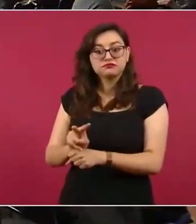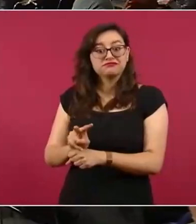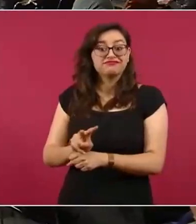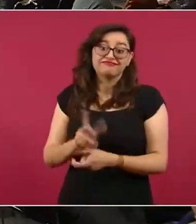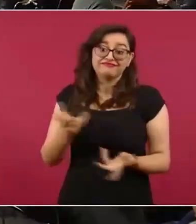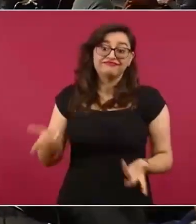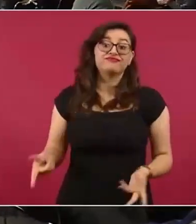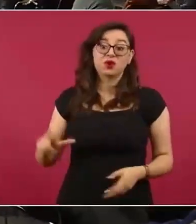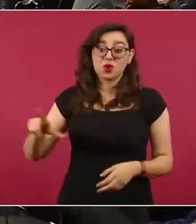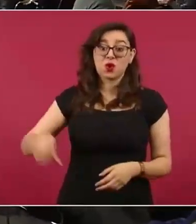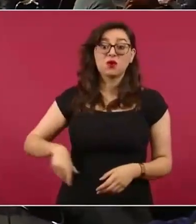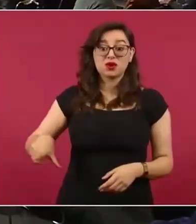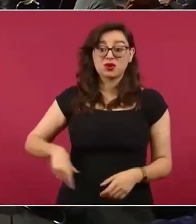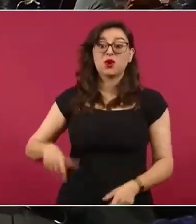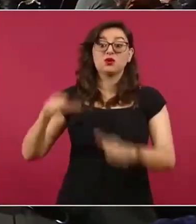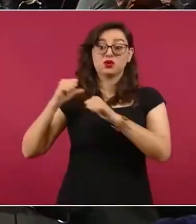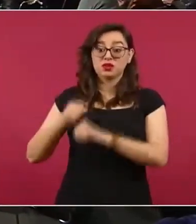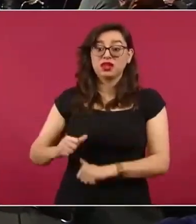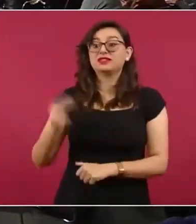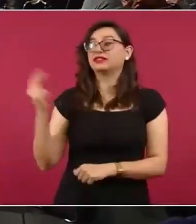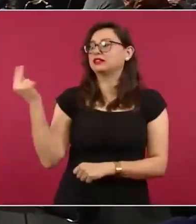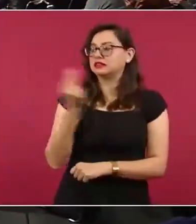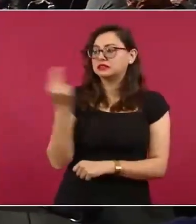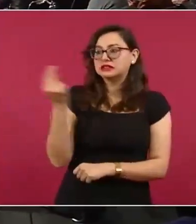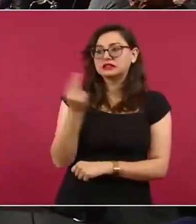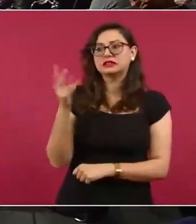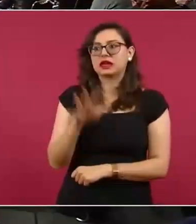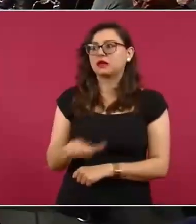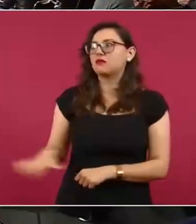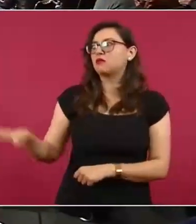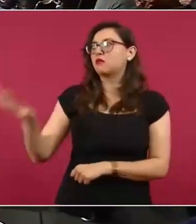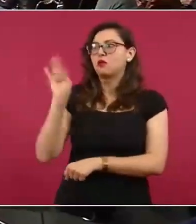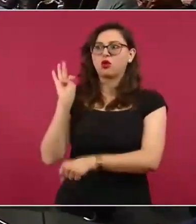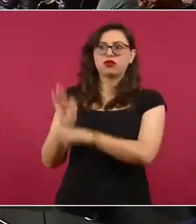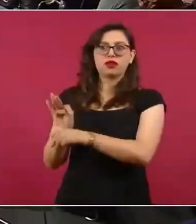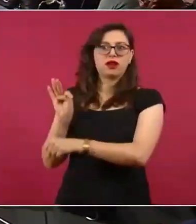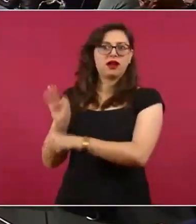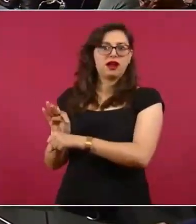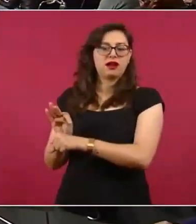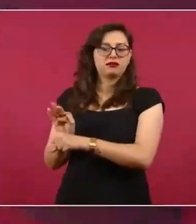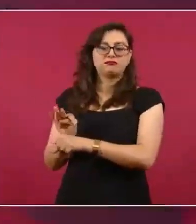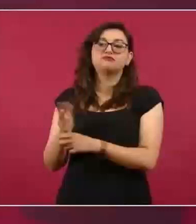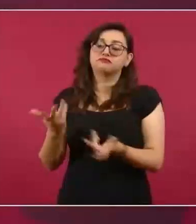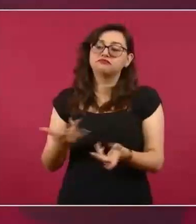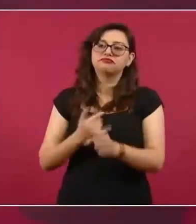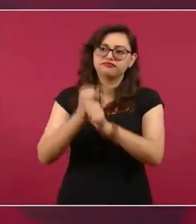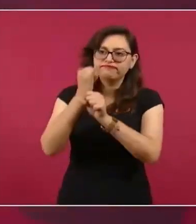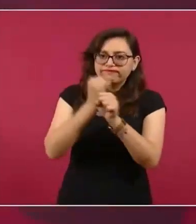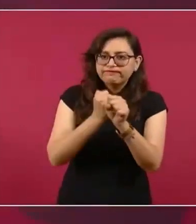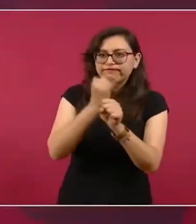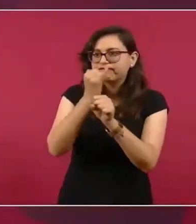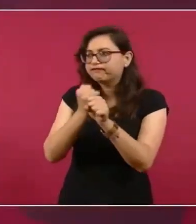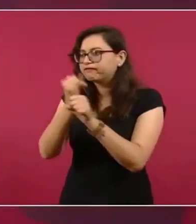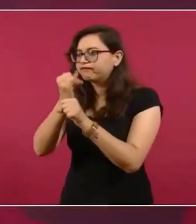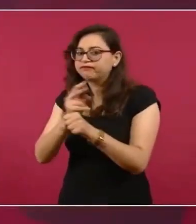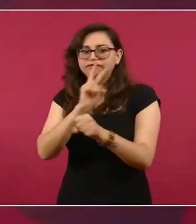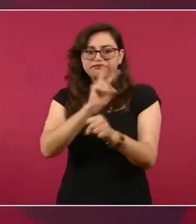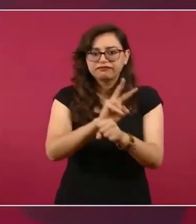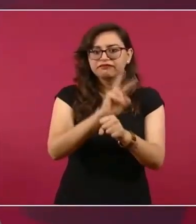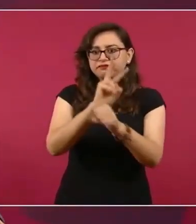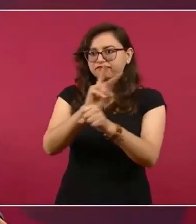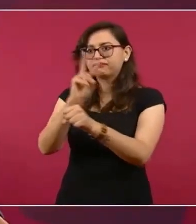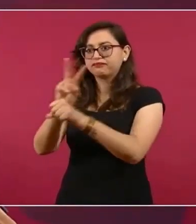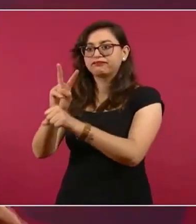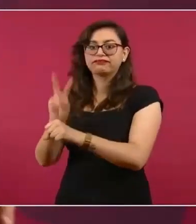propósito proteger a las personas, a todos. Entonces, para